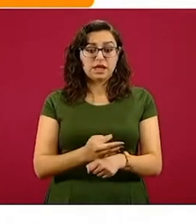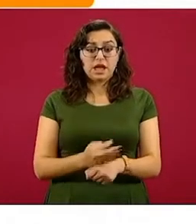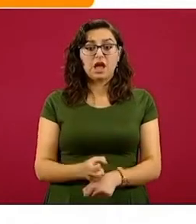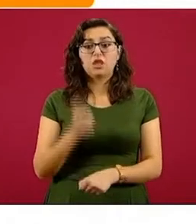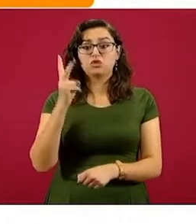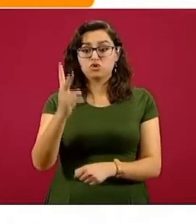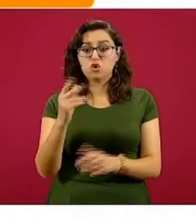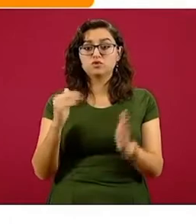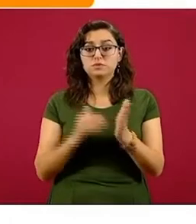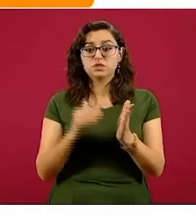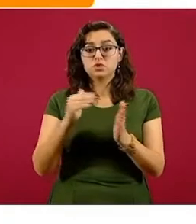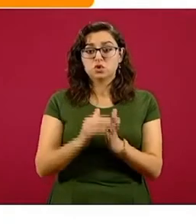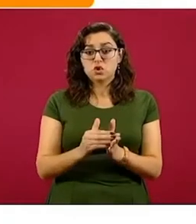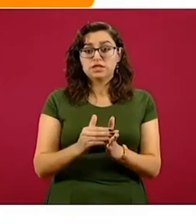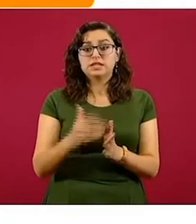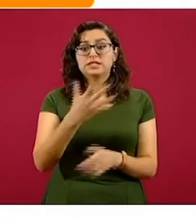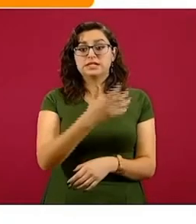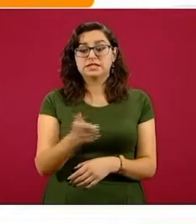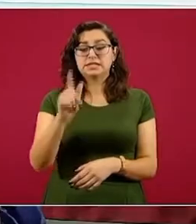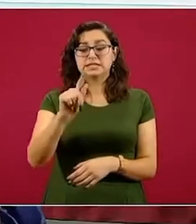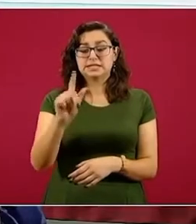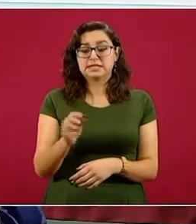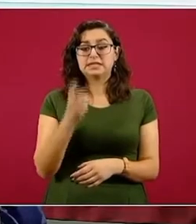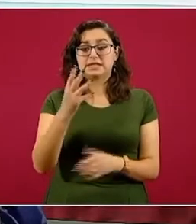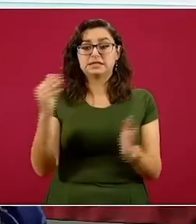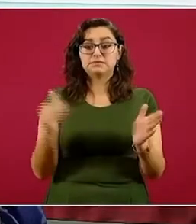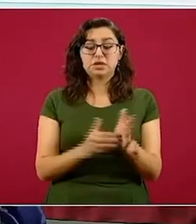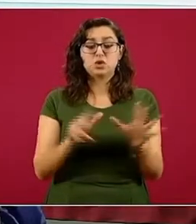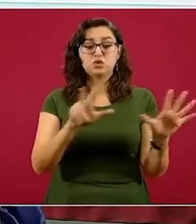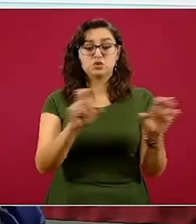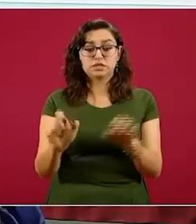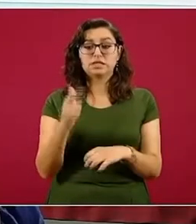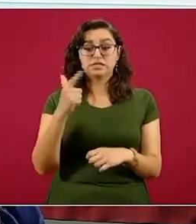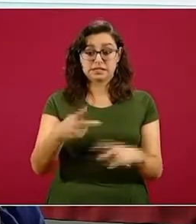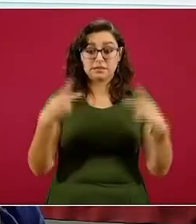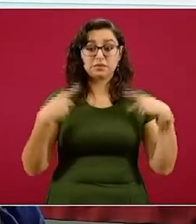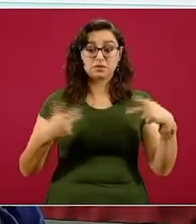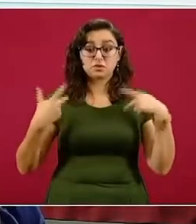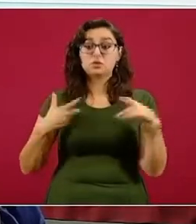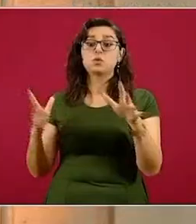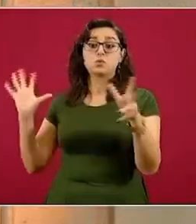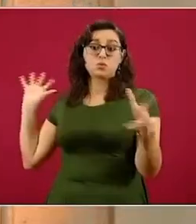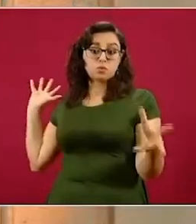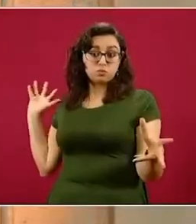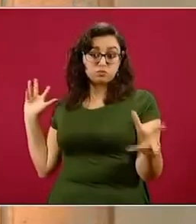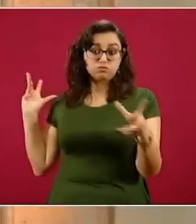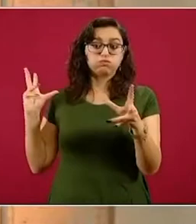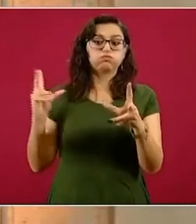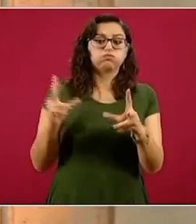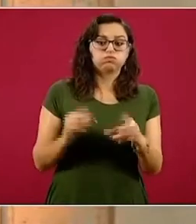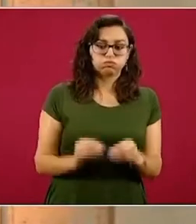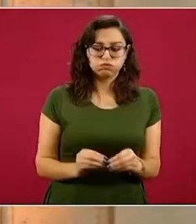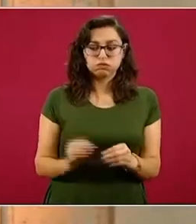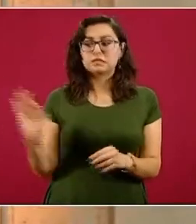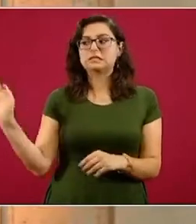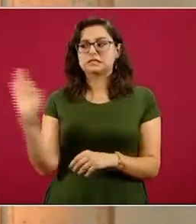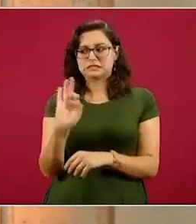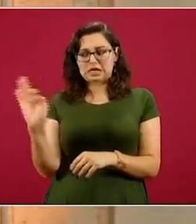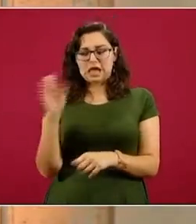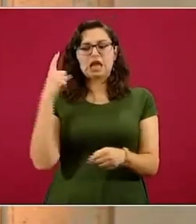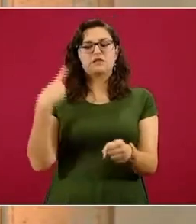millones 573 mil 807 personas que para el día de hoy ingresaron al sistema como casos